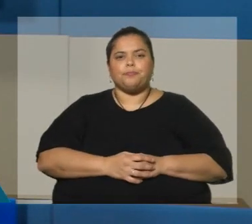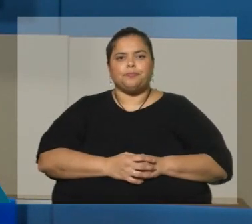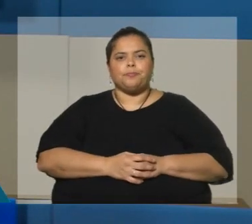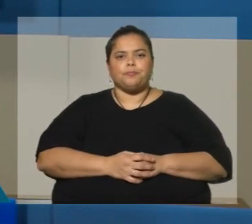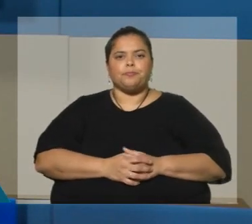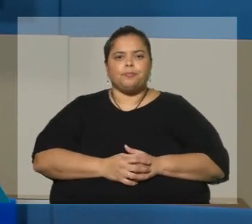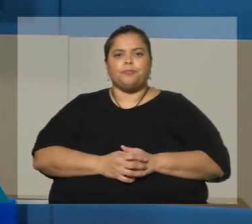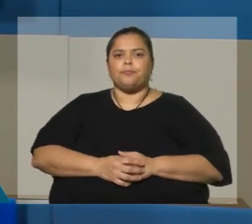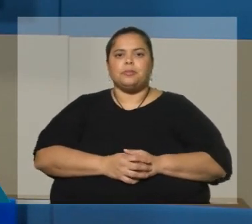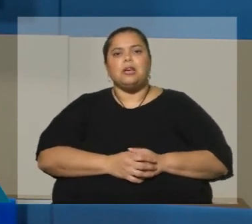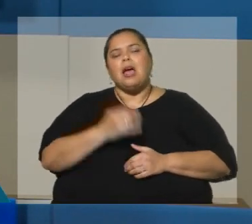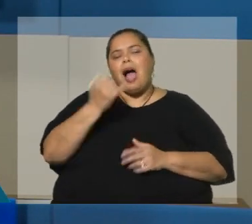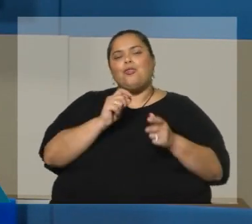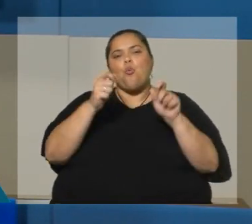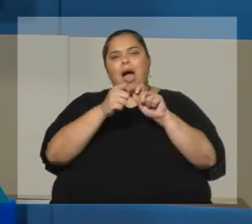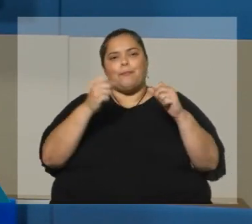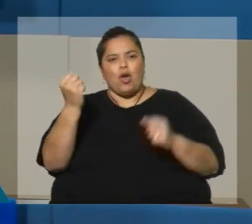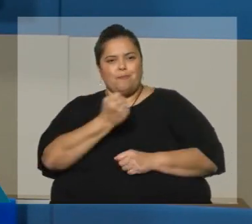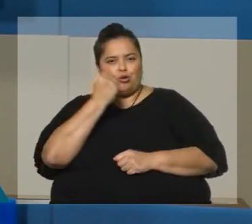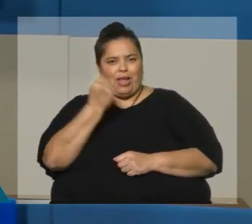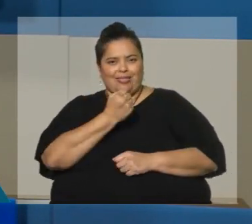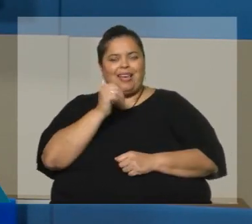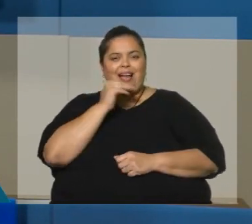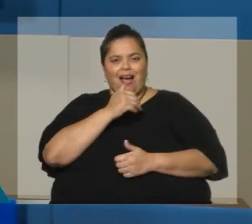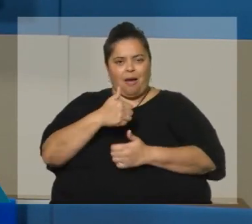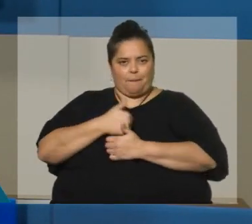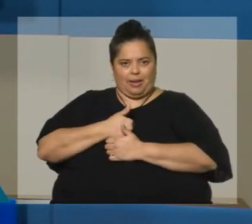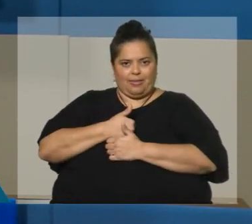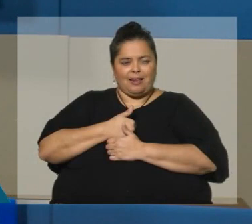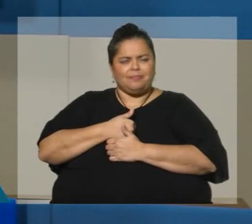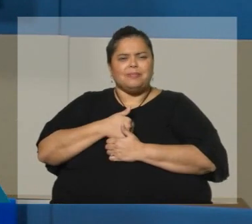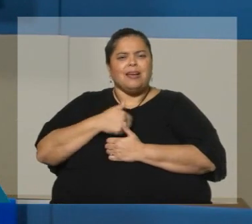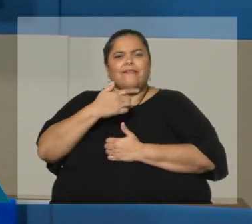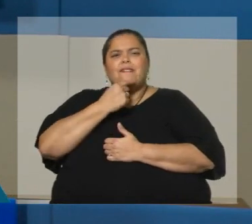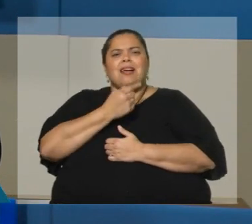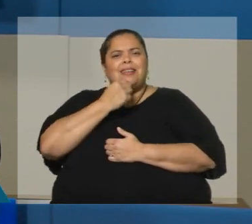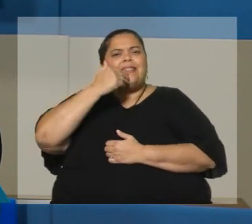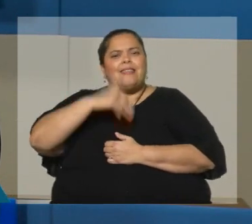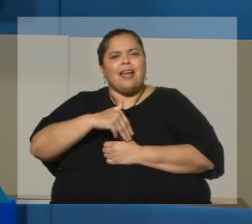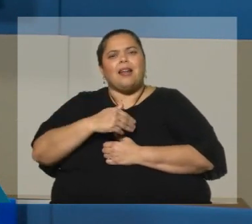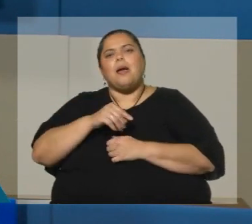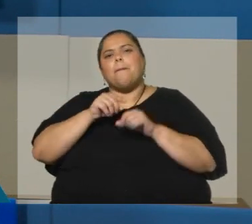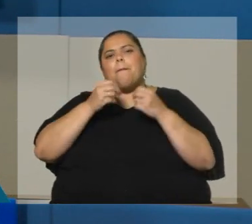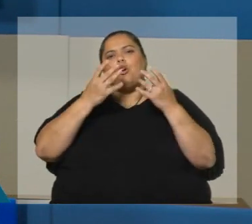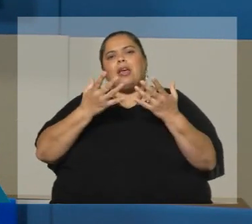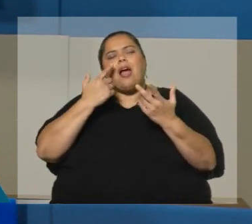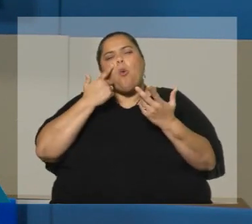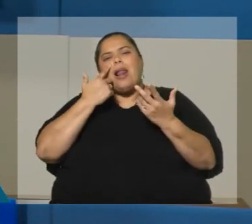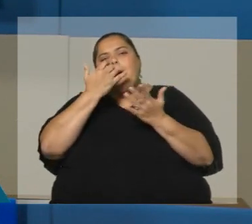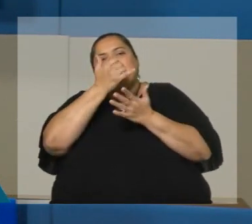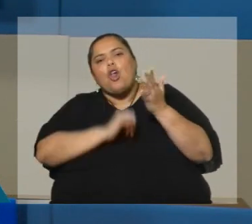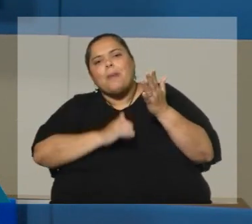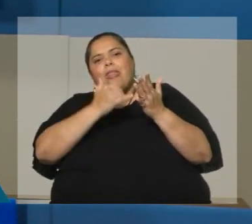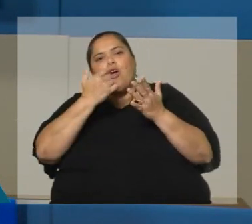Si realmente tiene un cambio muy importante y probablemente sea fácil de entenderlo cuando vemos que promedia hoy militar.